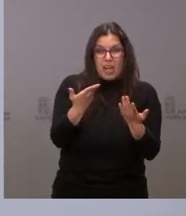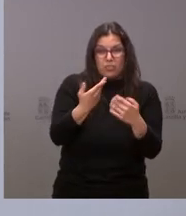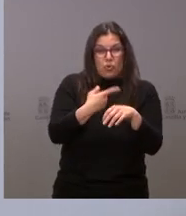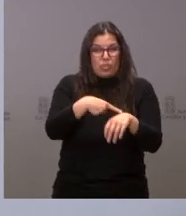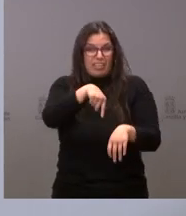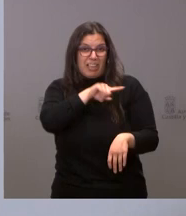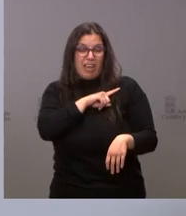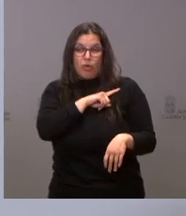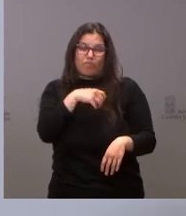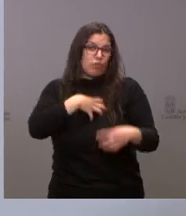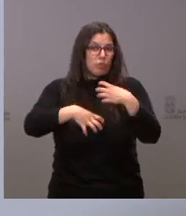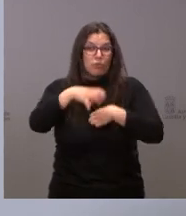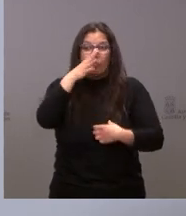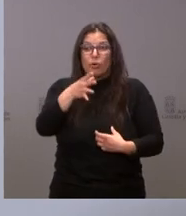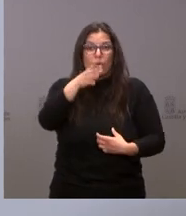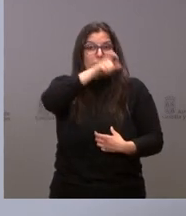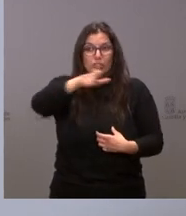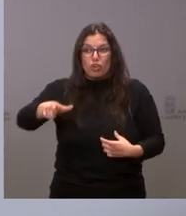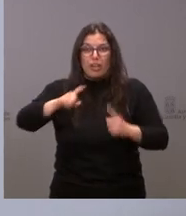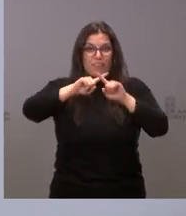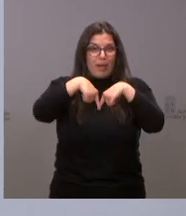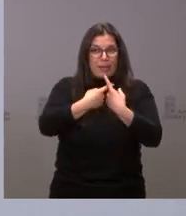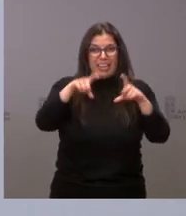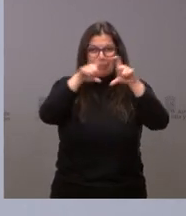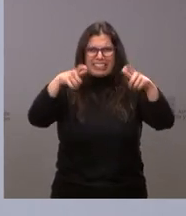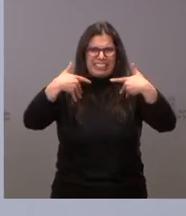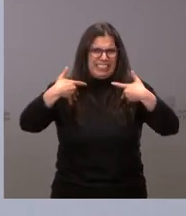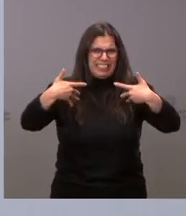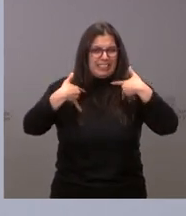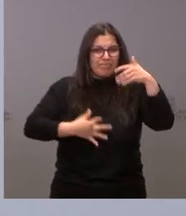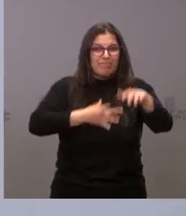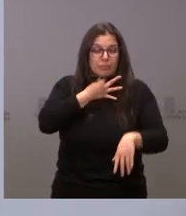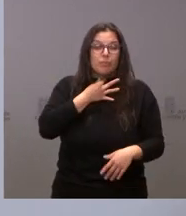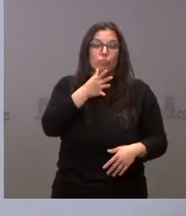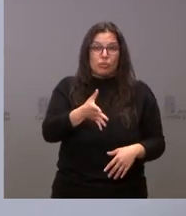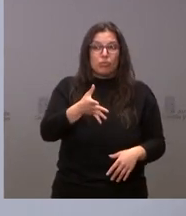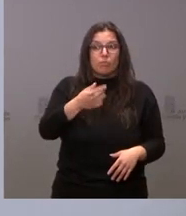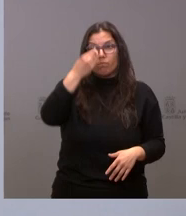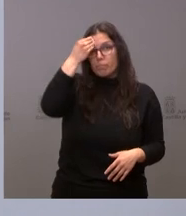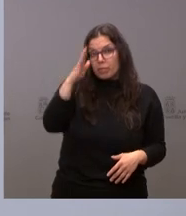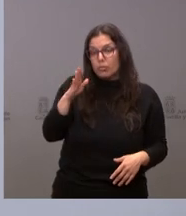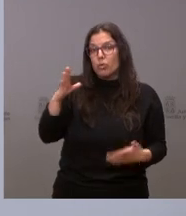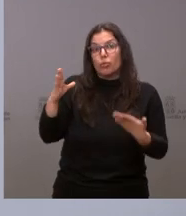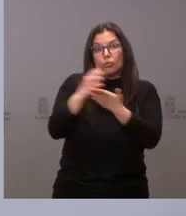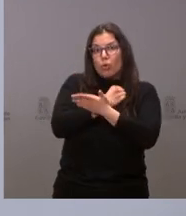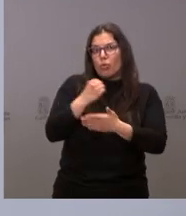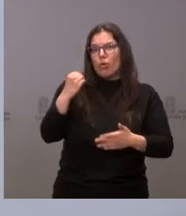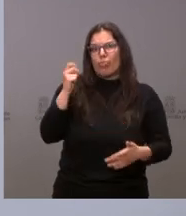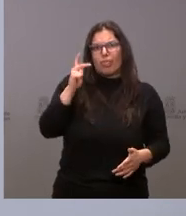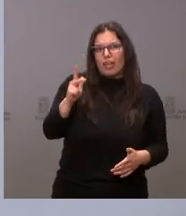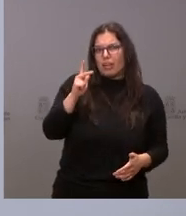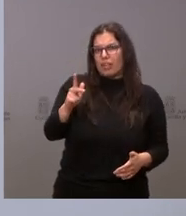personas, familias y empresas están sufriendo. Por eso creo que todos tenemos el derecho